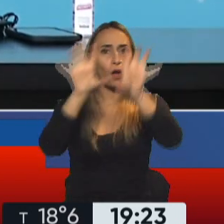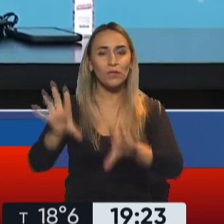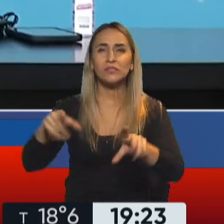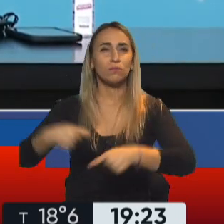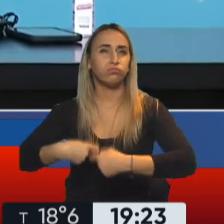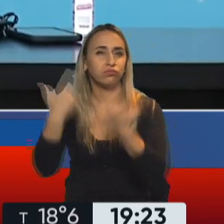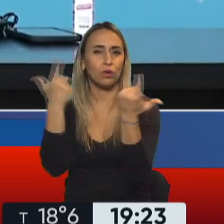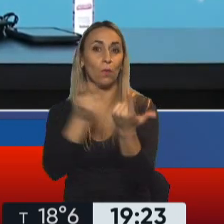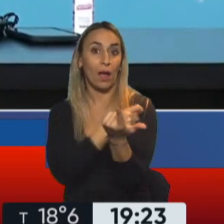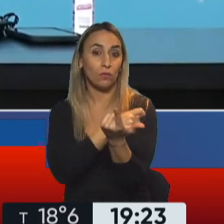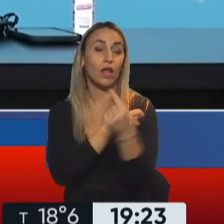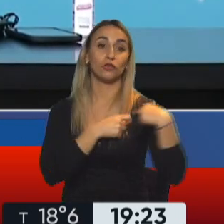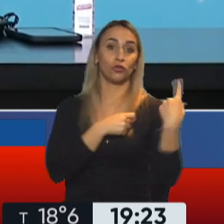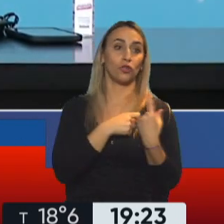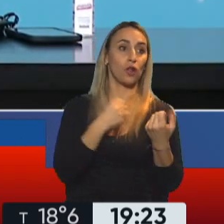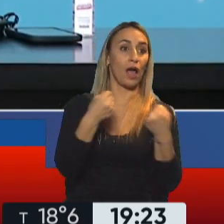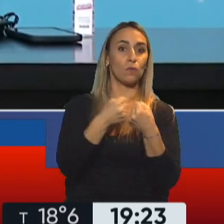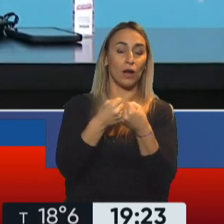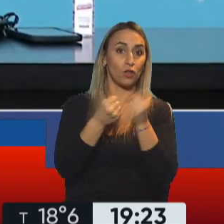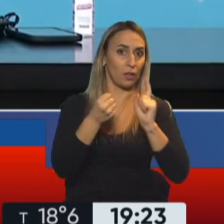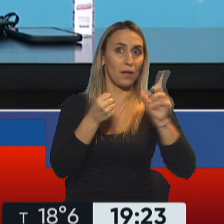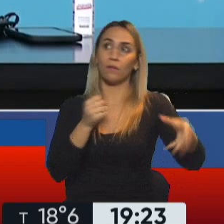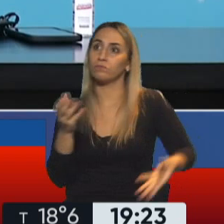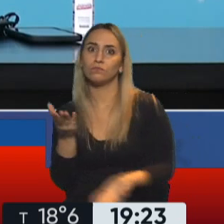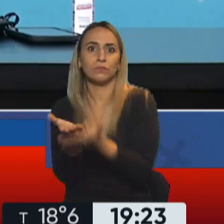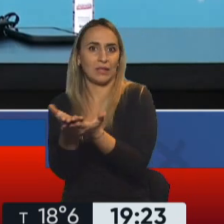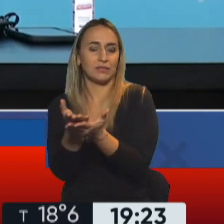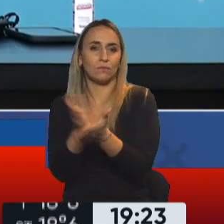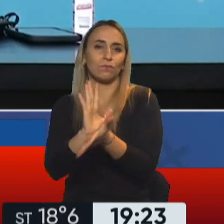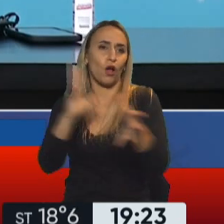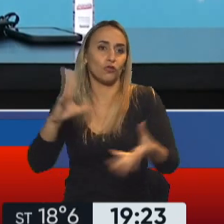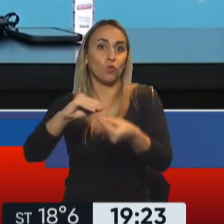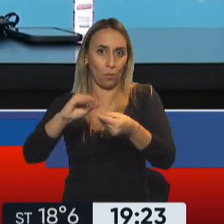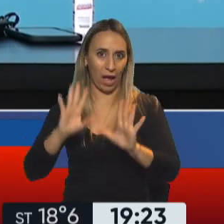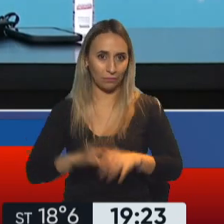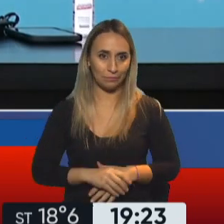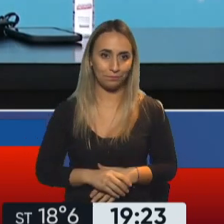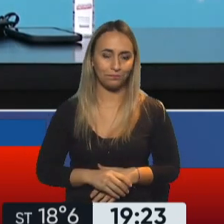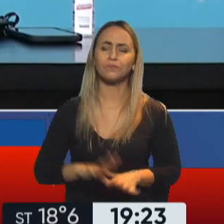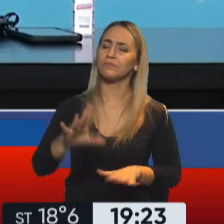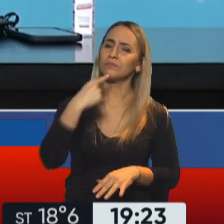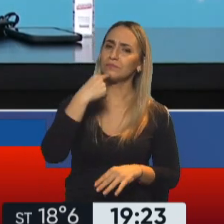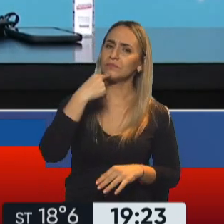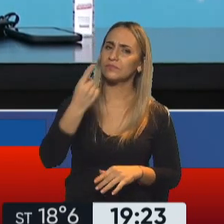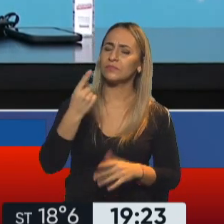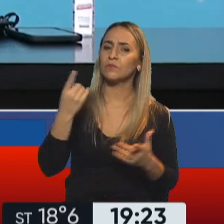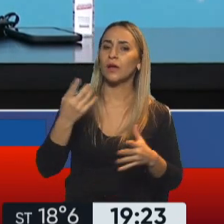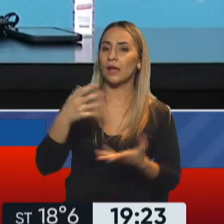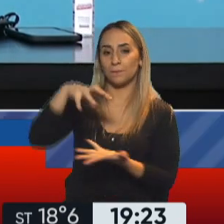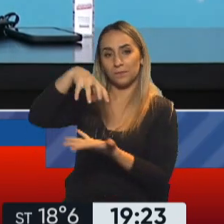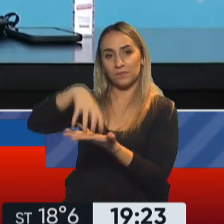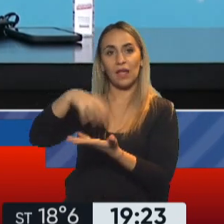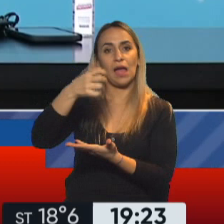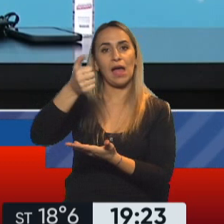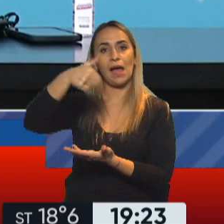de Es un muy buen número, 15 millones es un muy buen número. ¿Y los plazos, Carlos? Porque no está reconocida por ALMA todavía,